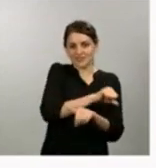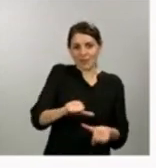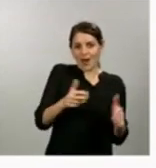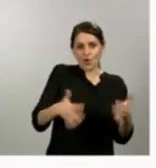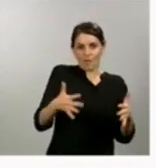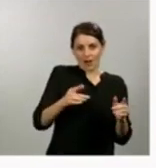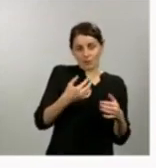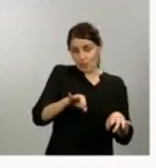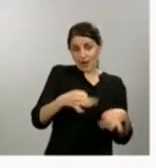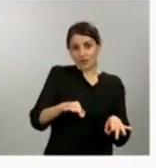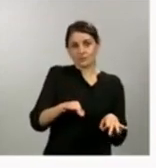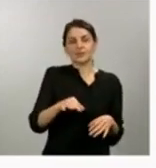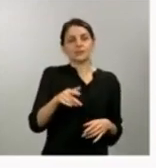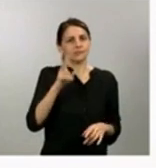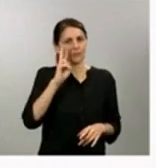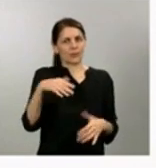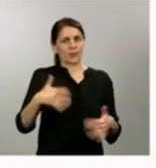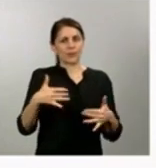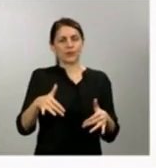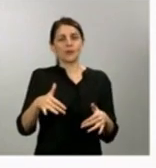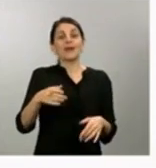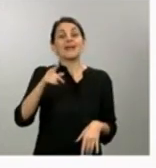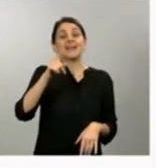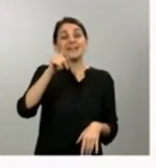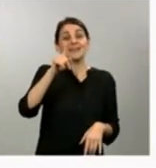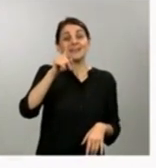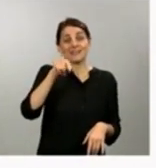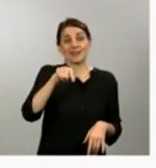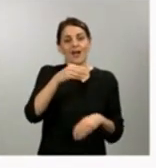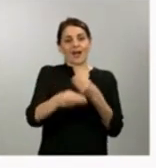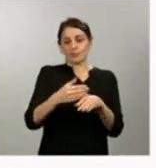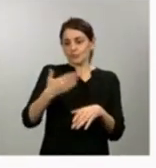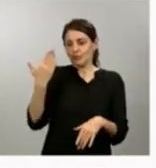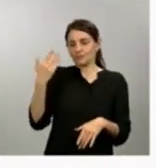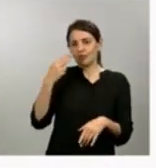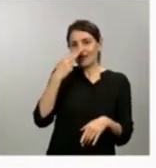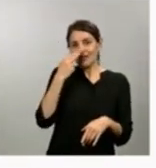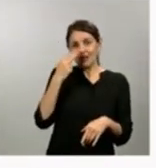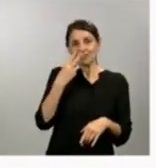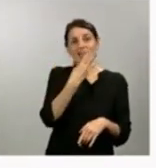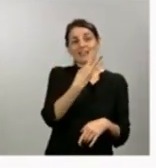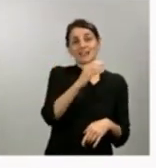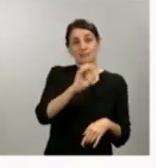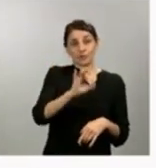Y, además, lo vamos a hacer con un tipo de interés, si antes era el 3%, con un tipo de interés muy cercano al 0, del 0,5%.